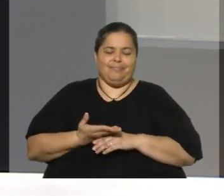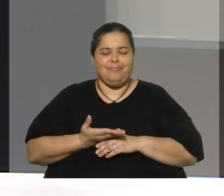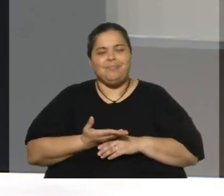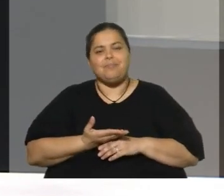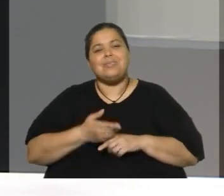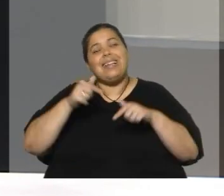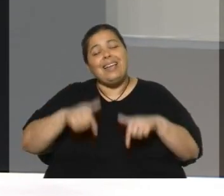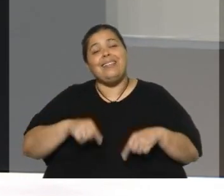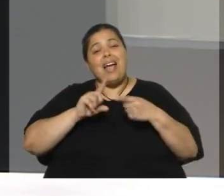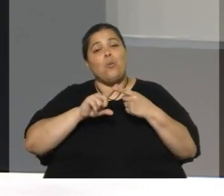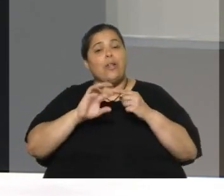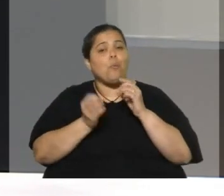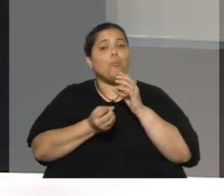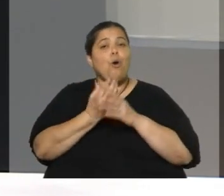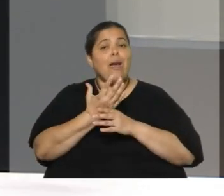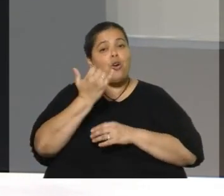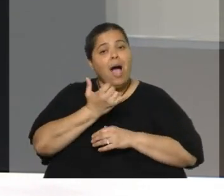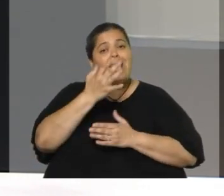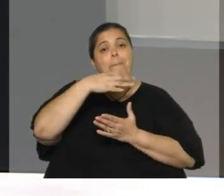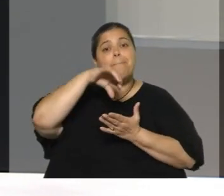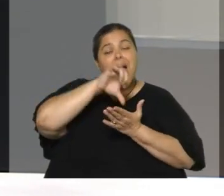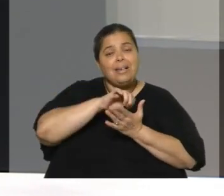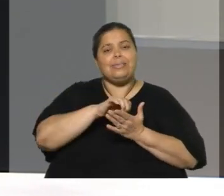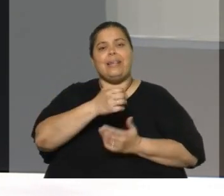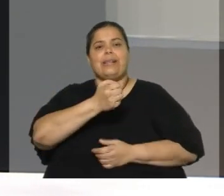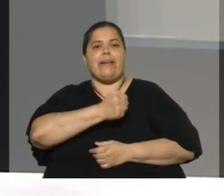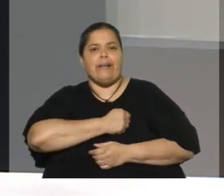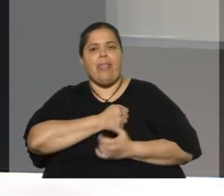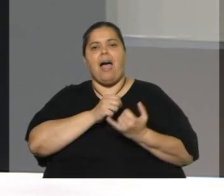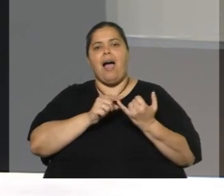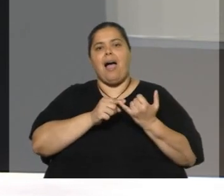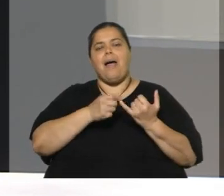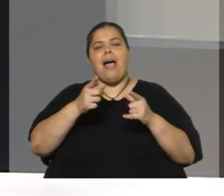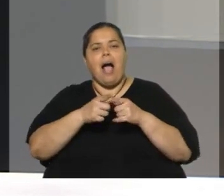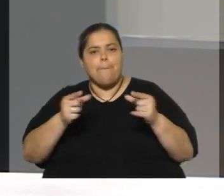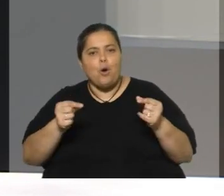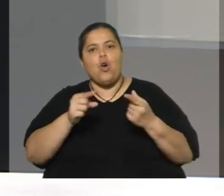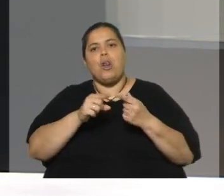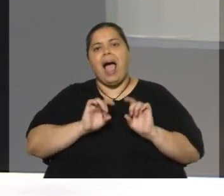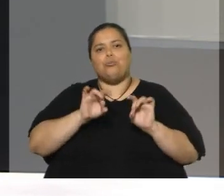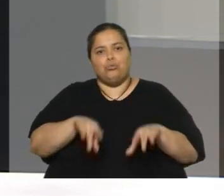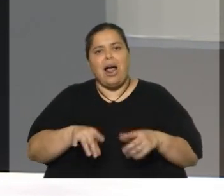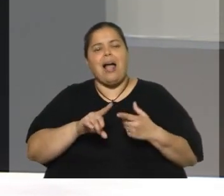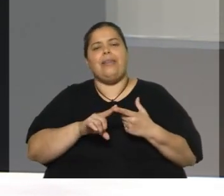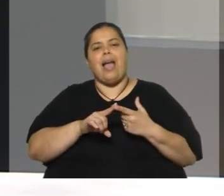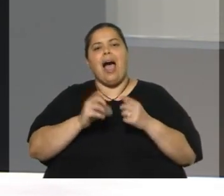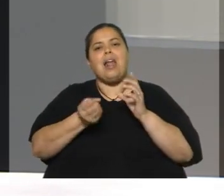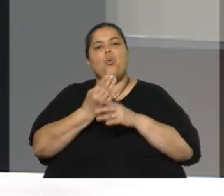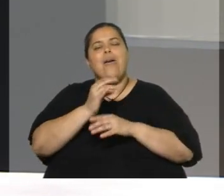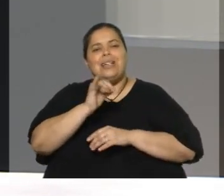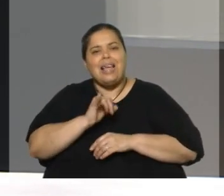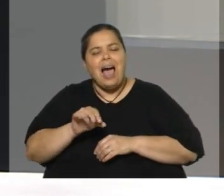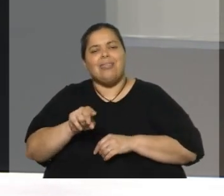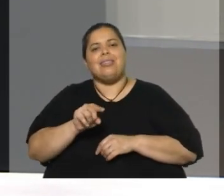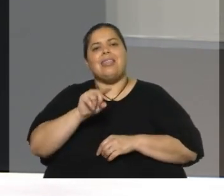acuerdo que tiene países de primer nivel, Canadá, Japón, tiene países como Australia, como Nueva Zelanda, pero también como Vietnam,